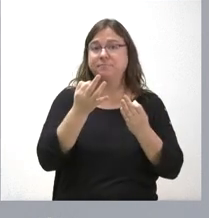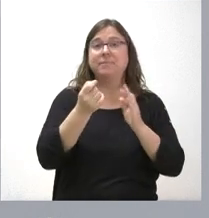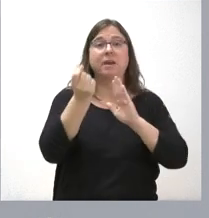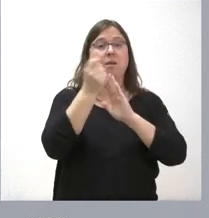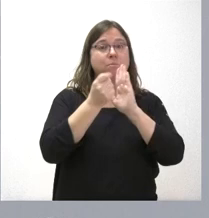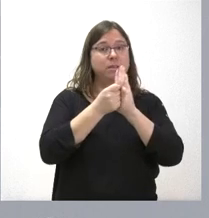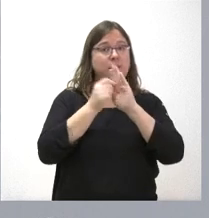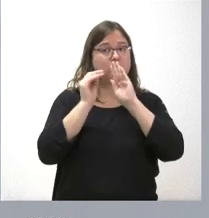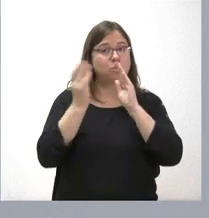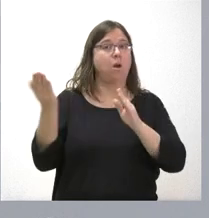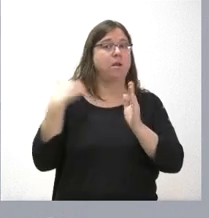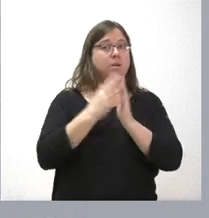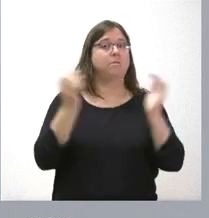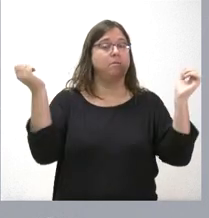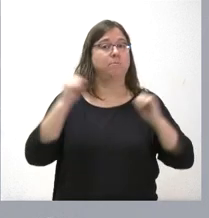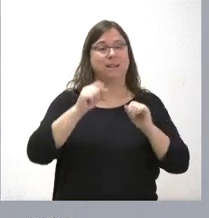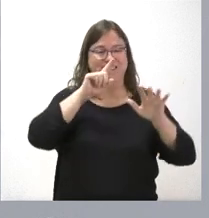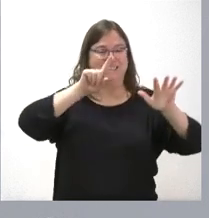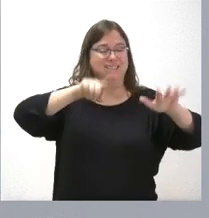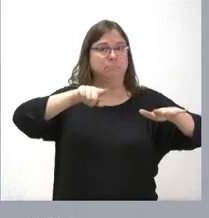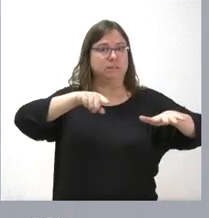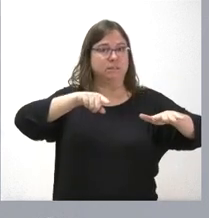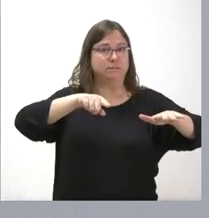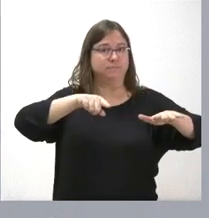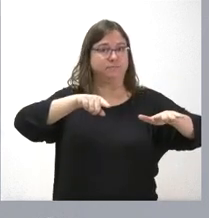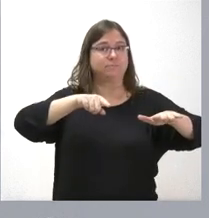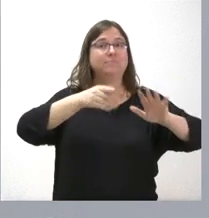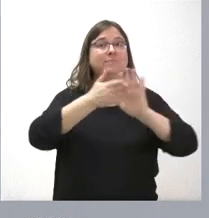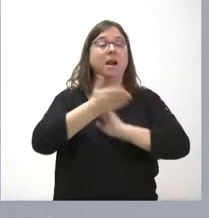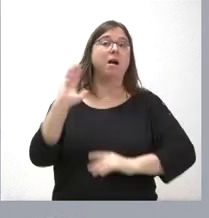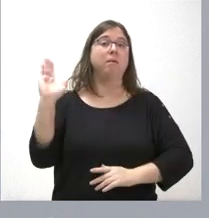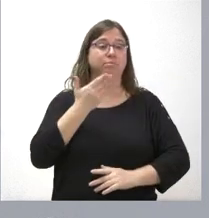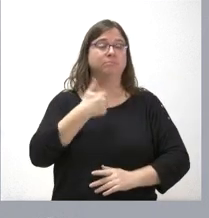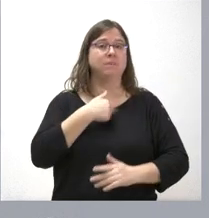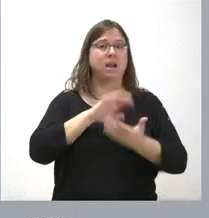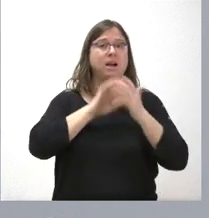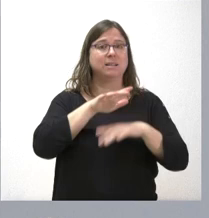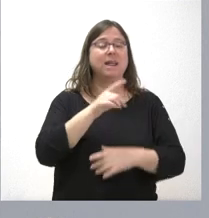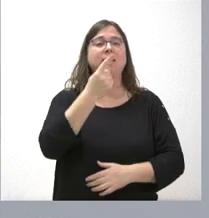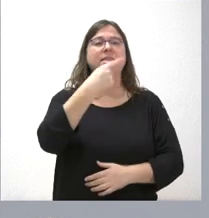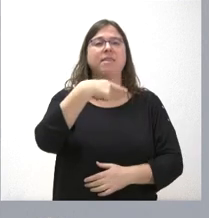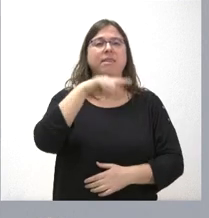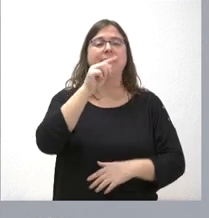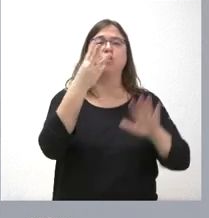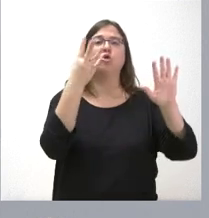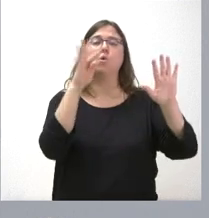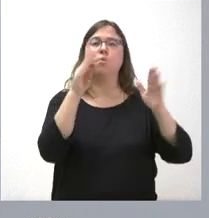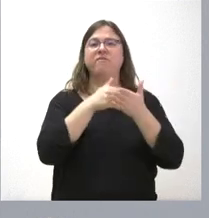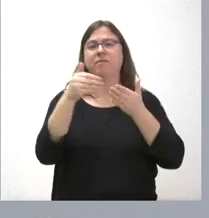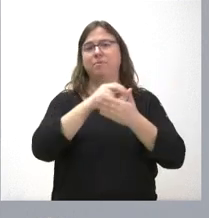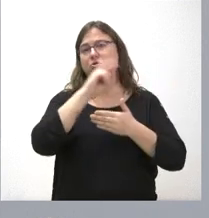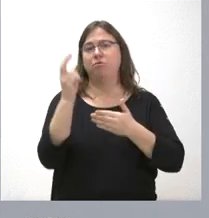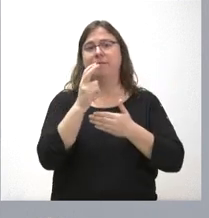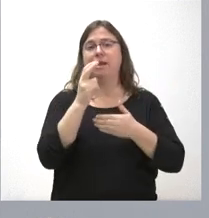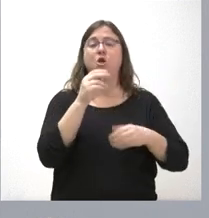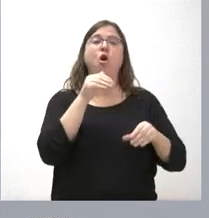que se aplicaron ayer para medio año, para seis meses, tienen un impacto en Castilla y León de 190 millones de euros de ahorro